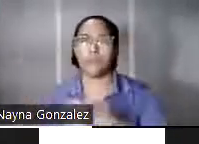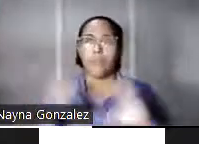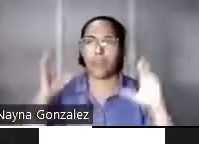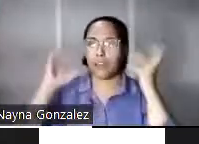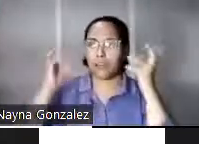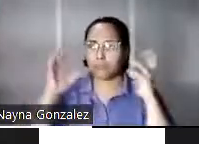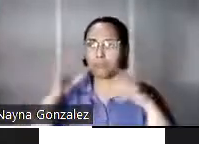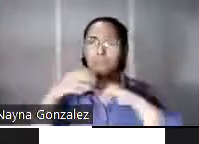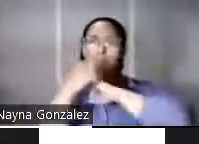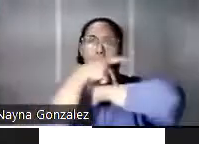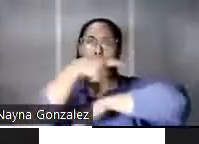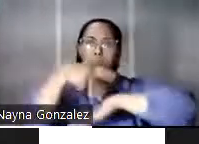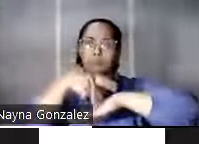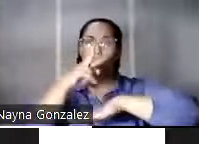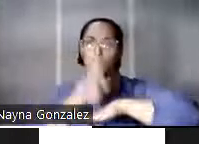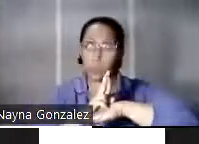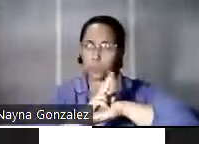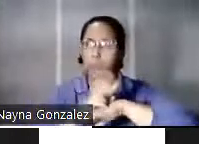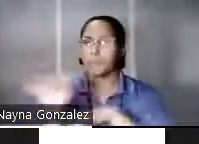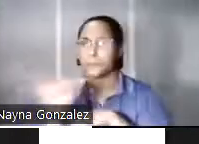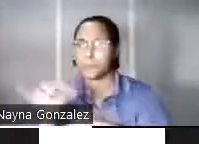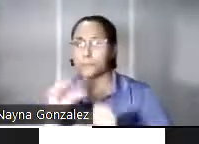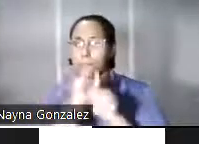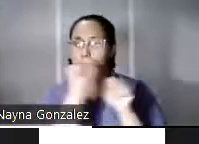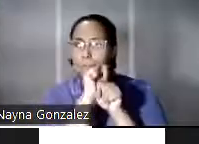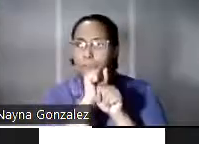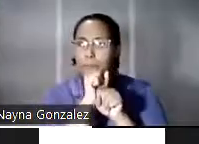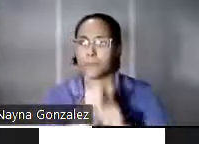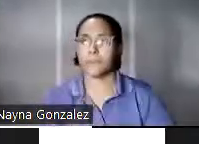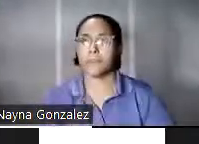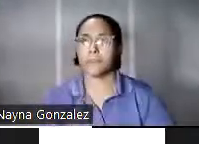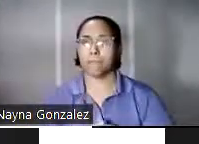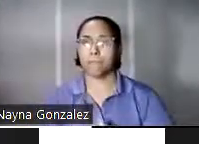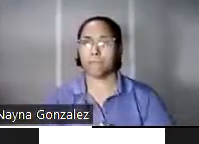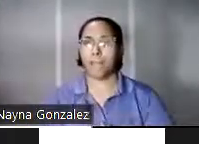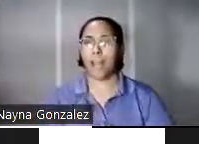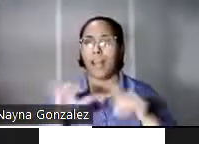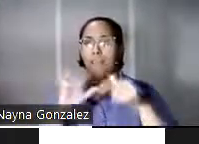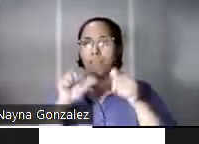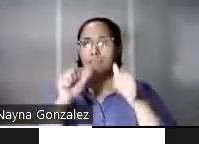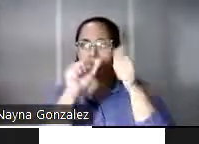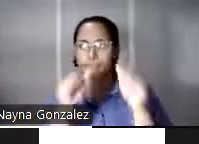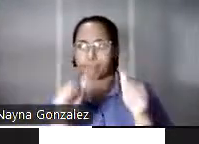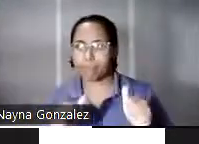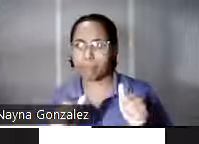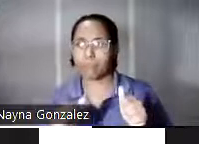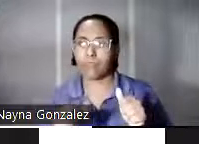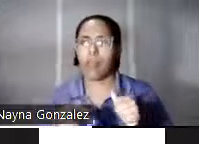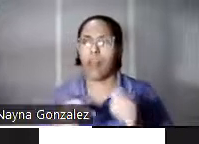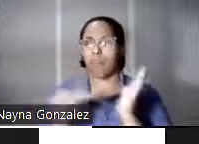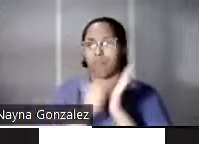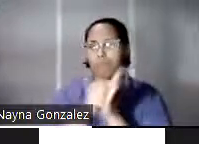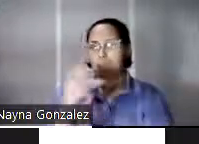puertorriqueñas también trabajan arduamente en la arquitectura de sus sitios web para